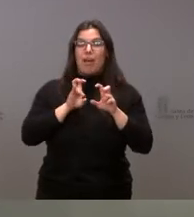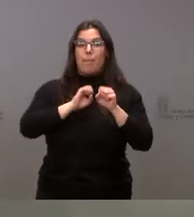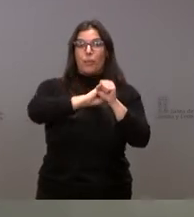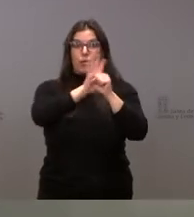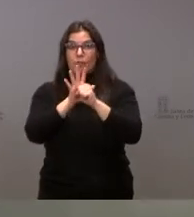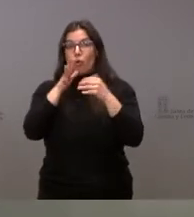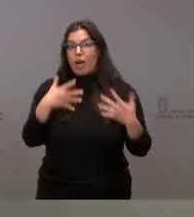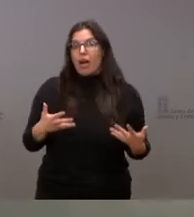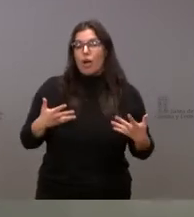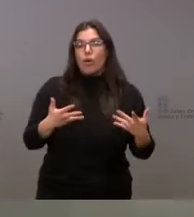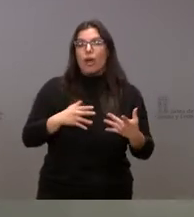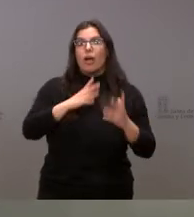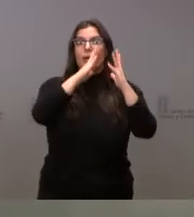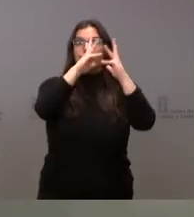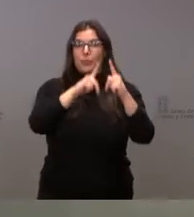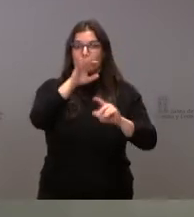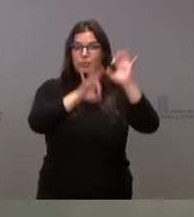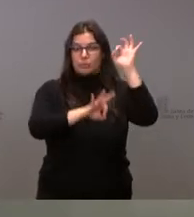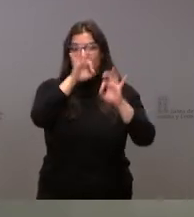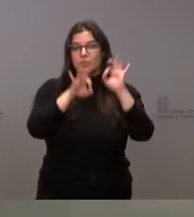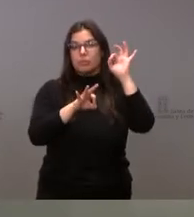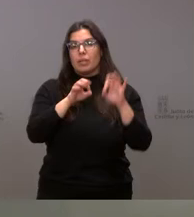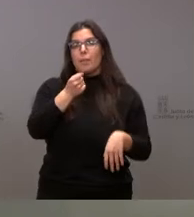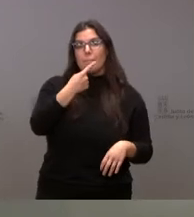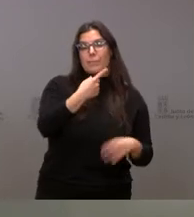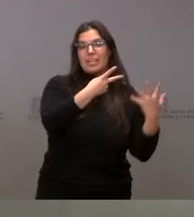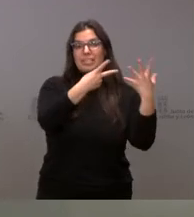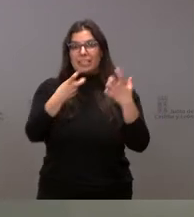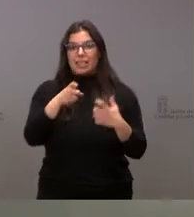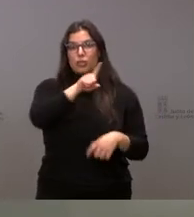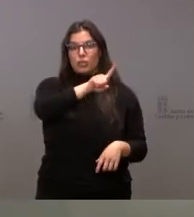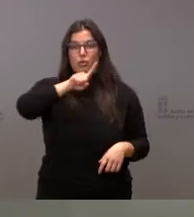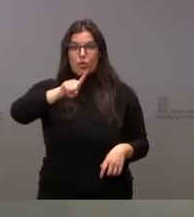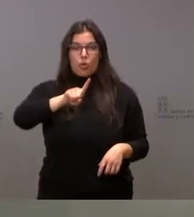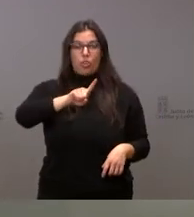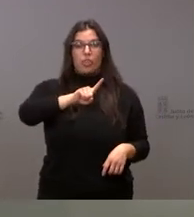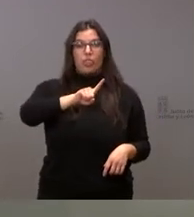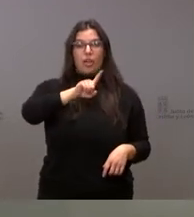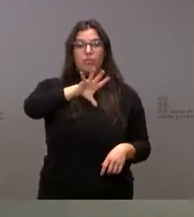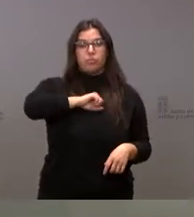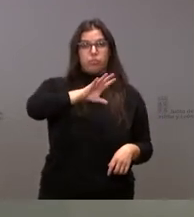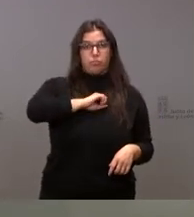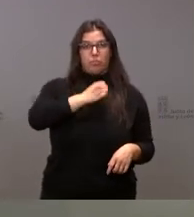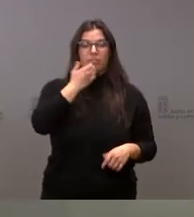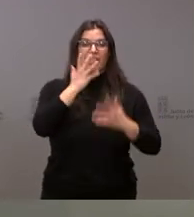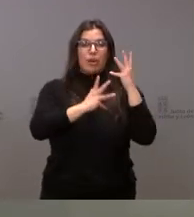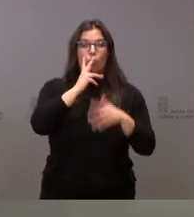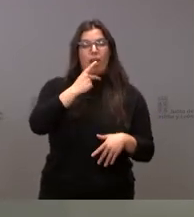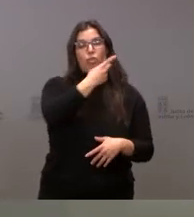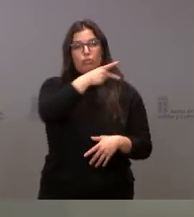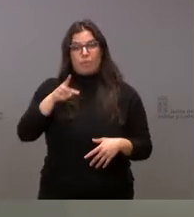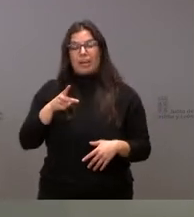actualmente con una incidencia acumulada de 1.711 a 14 días y de